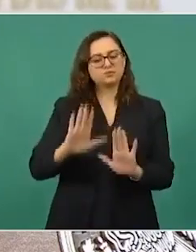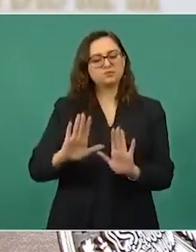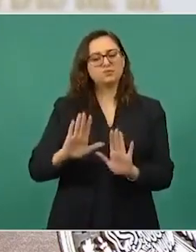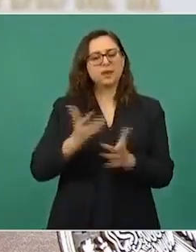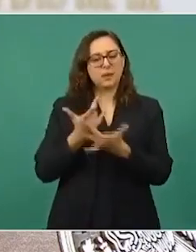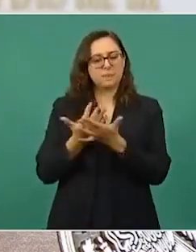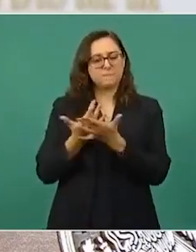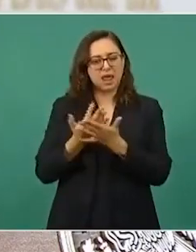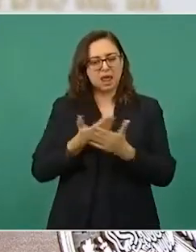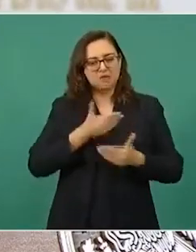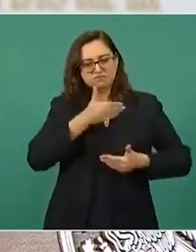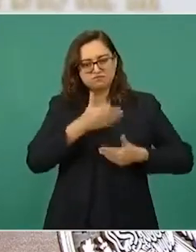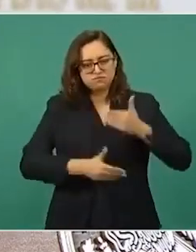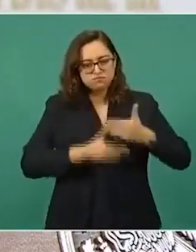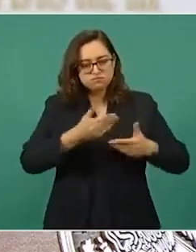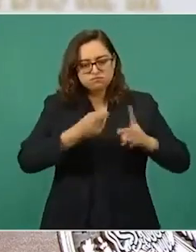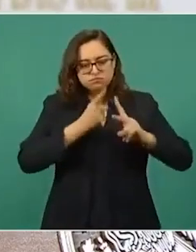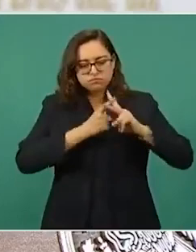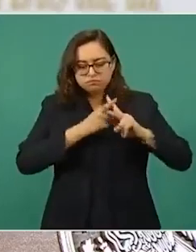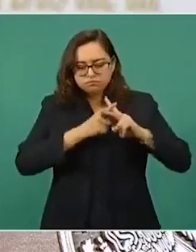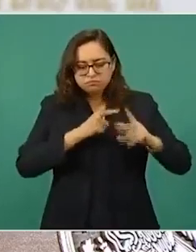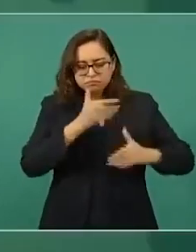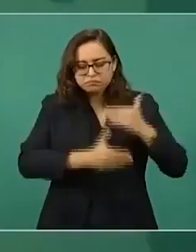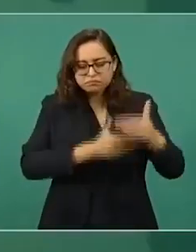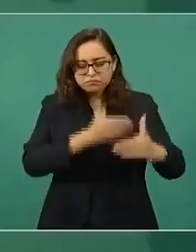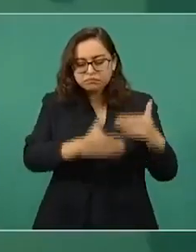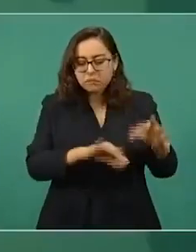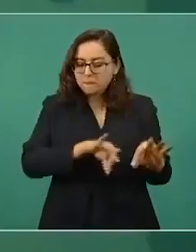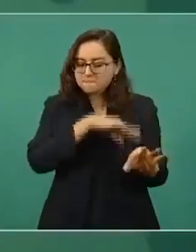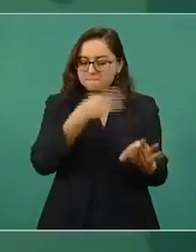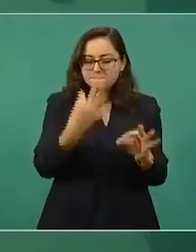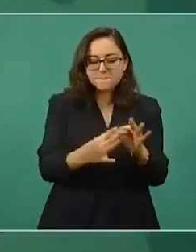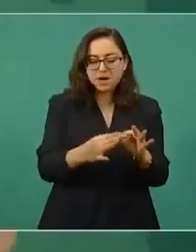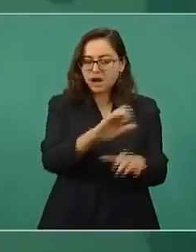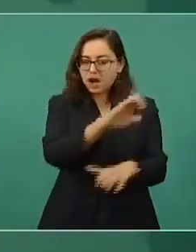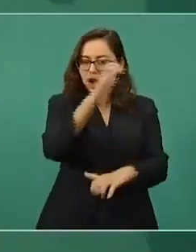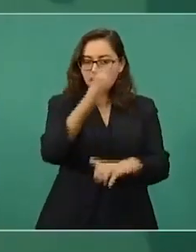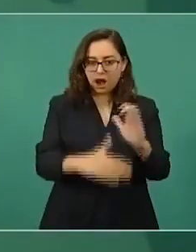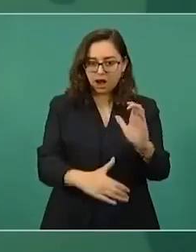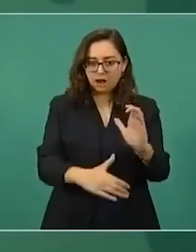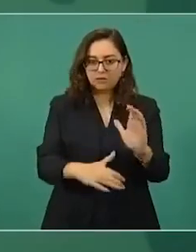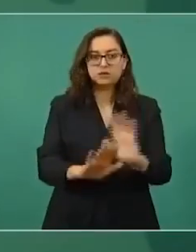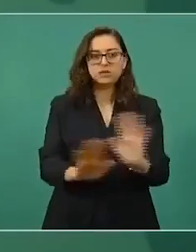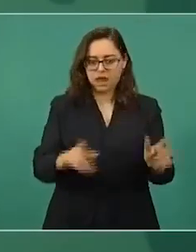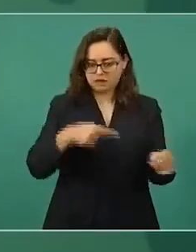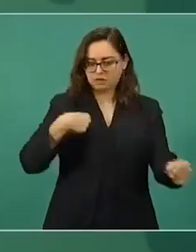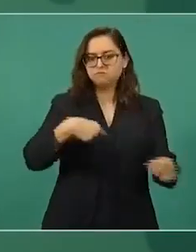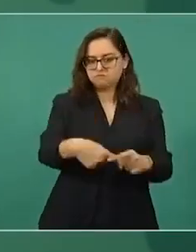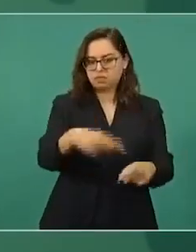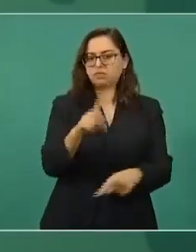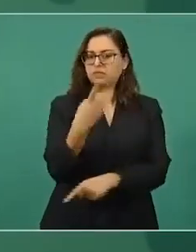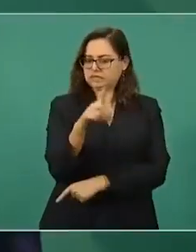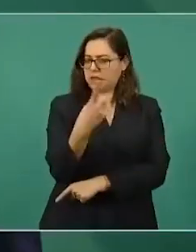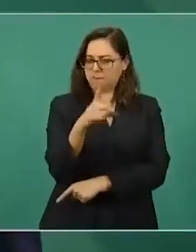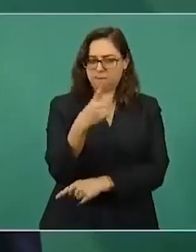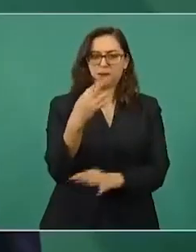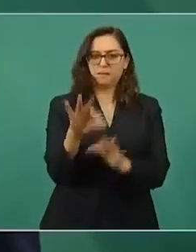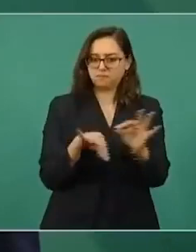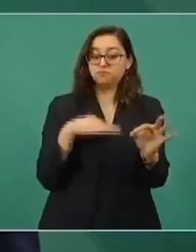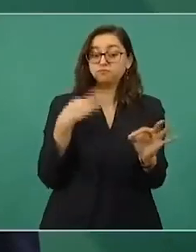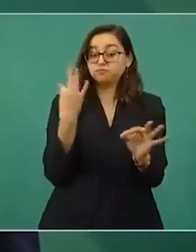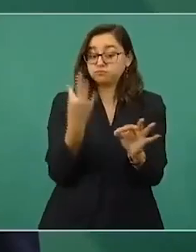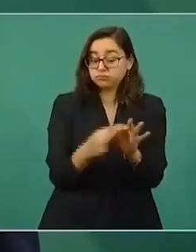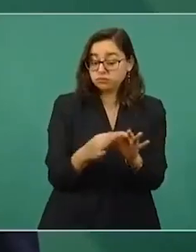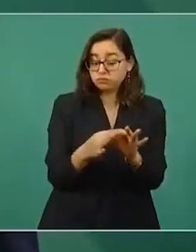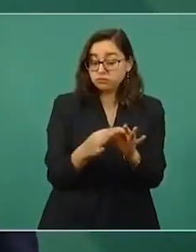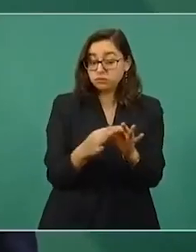a terminar, hay una fecha para este mes y una vez